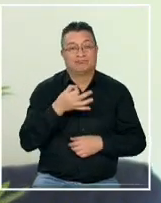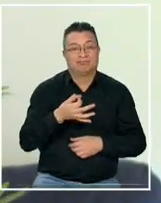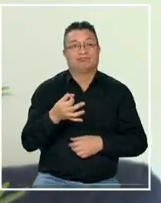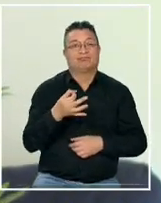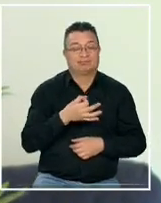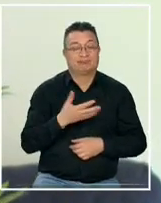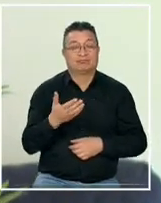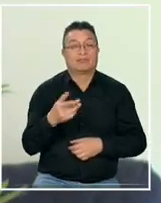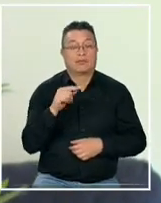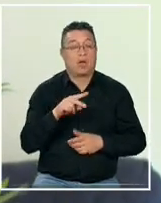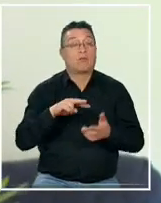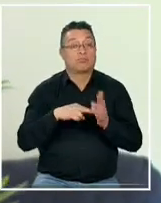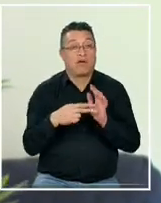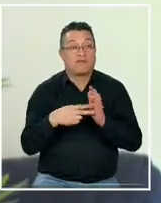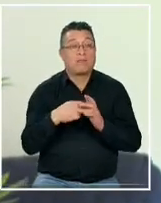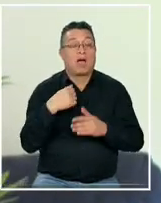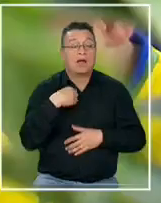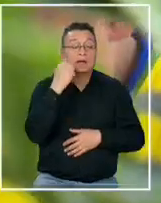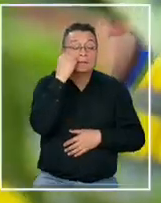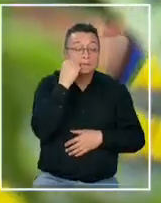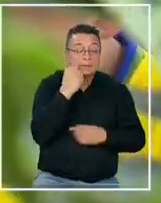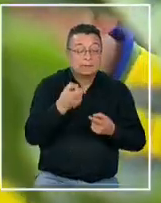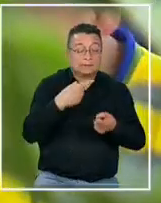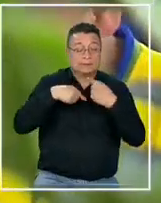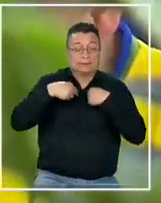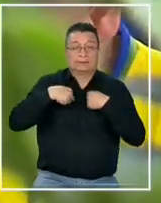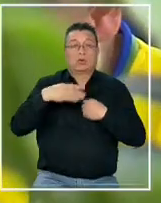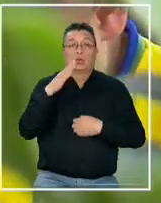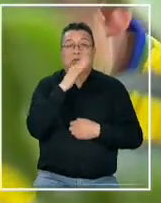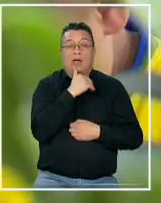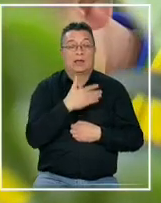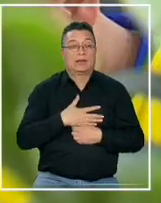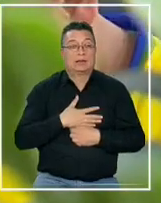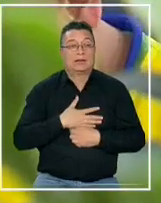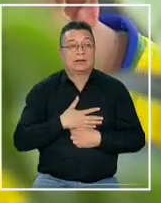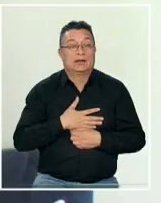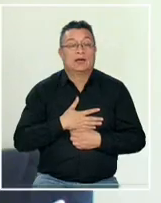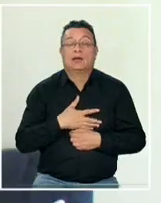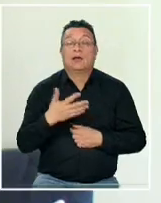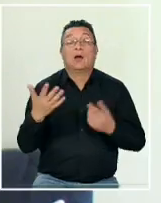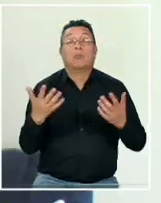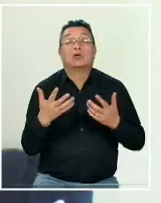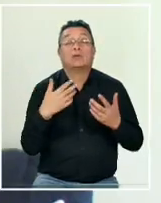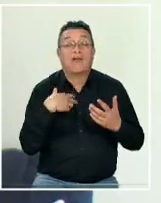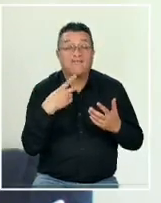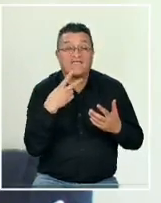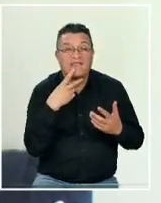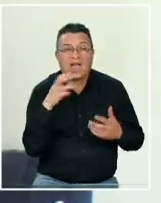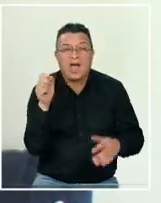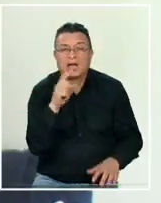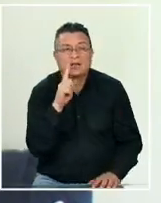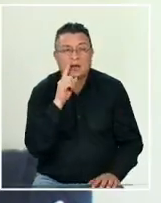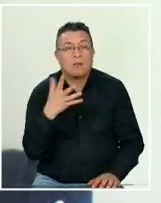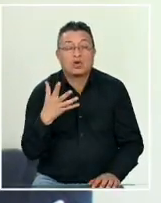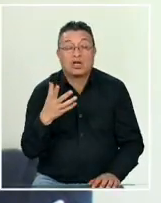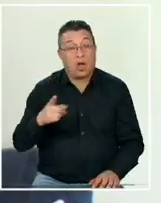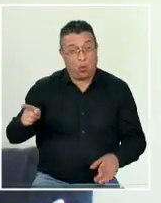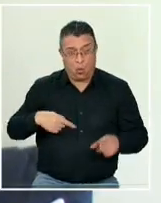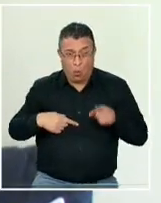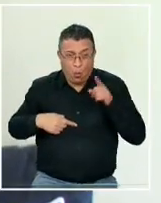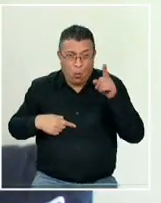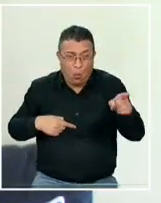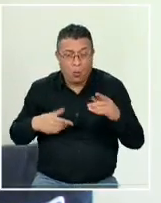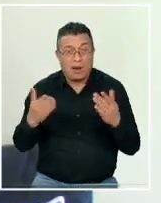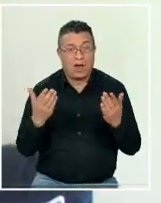está con serios problemas de autoestima porque tenemos que estar viviendo todo esto por culpa del colegio